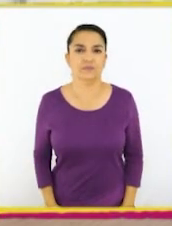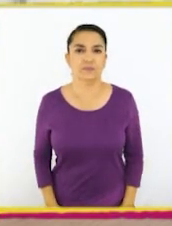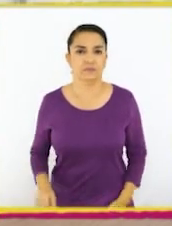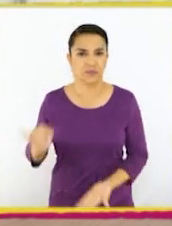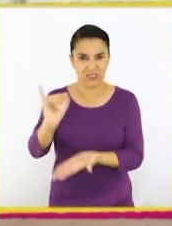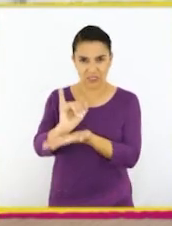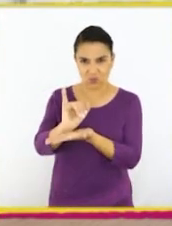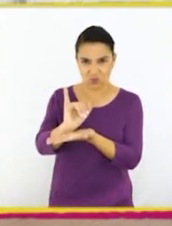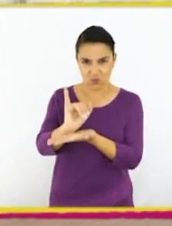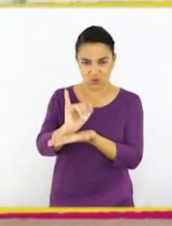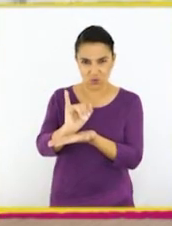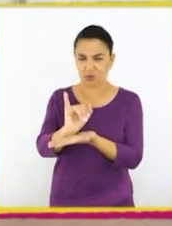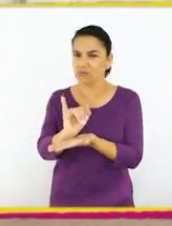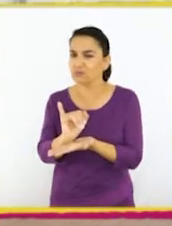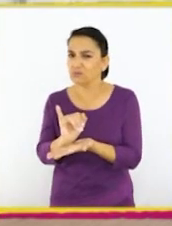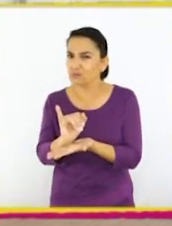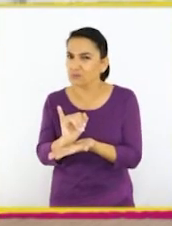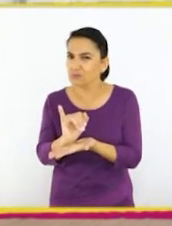¿Institución?